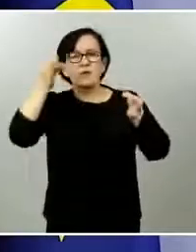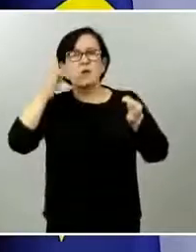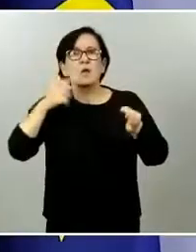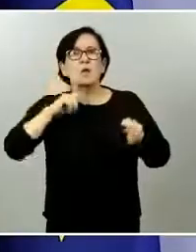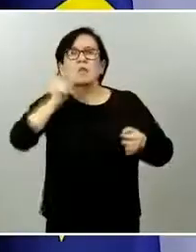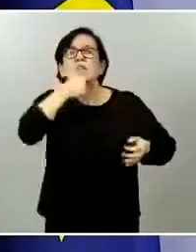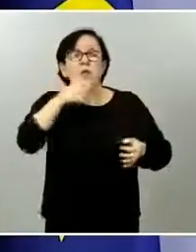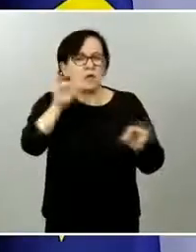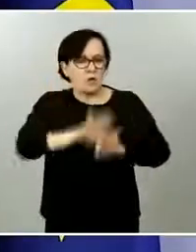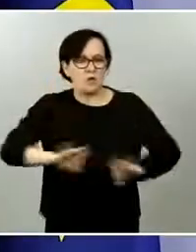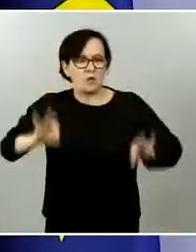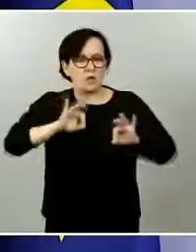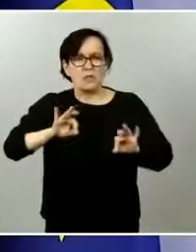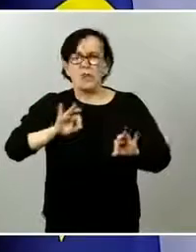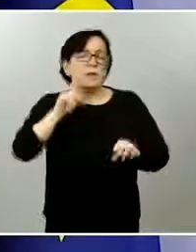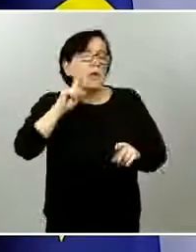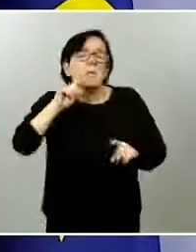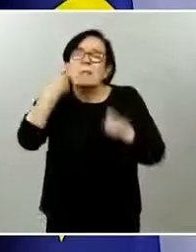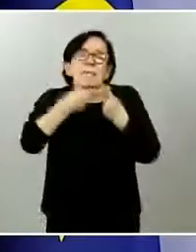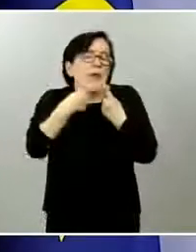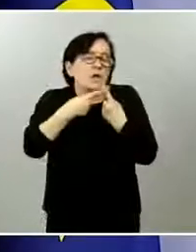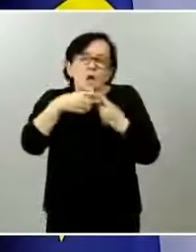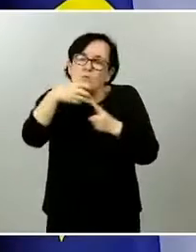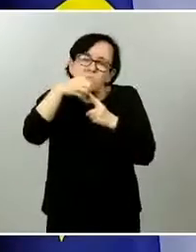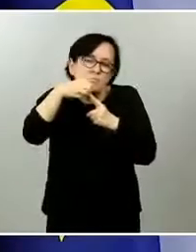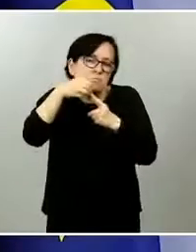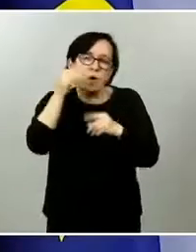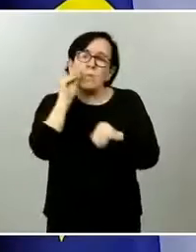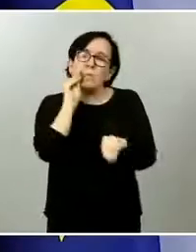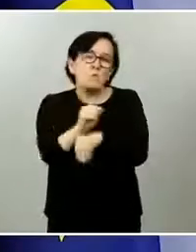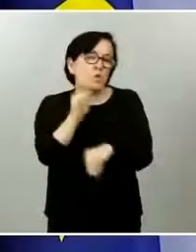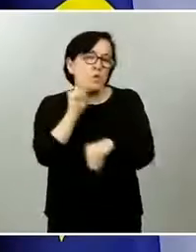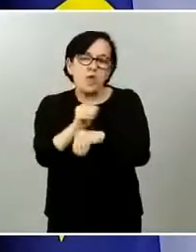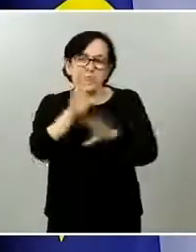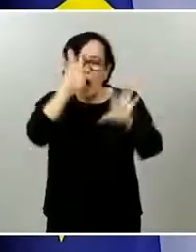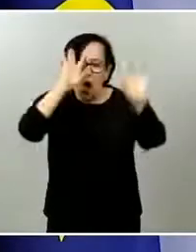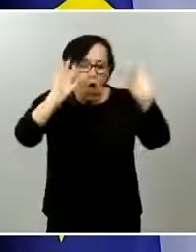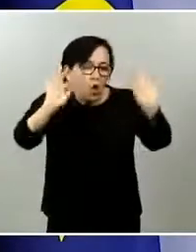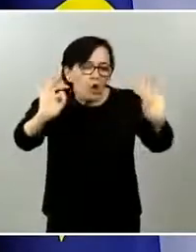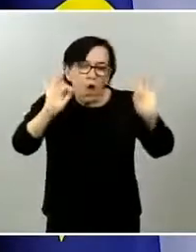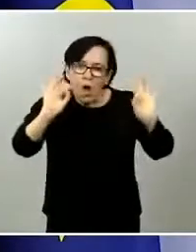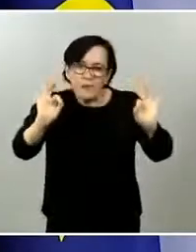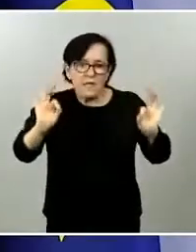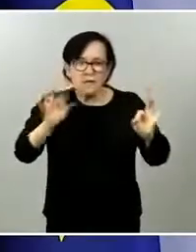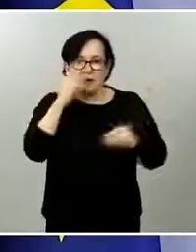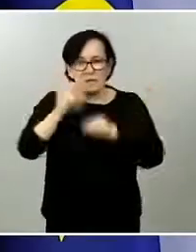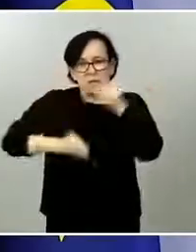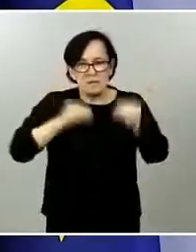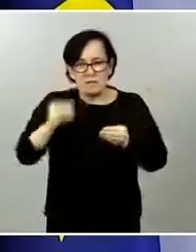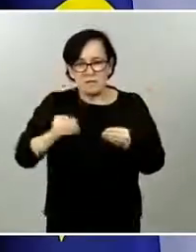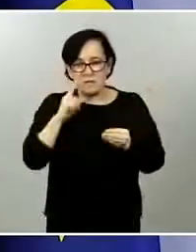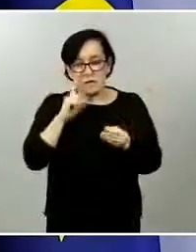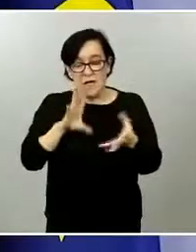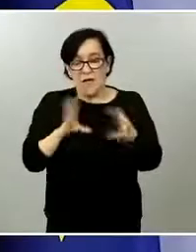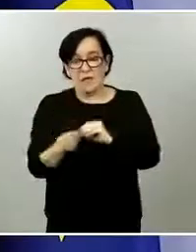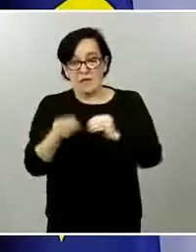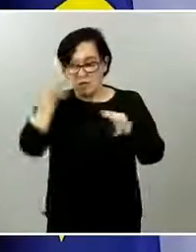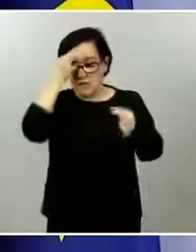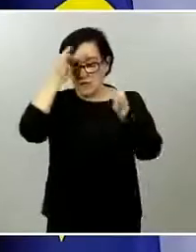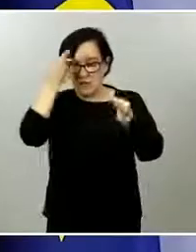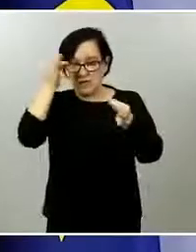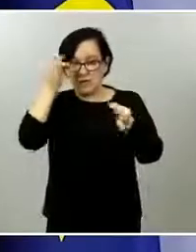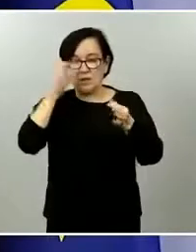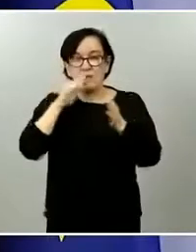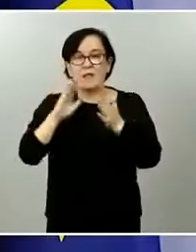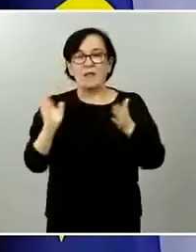esto lo estamos trabajando y yo creo que en muy breve espacio de tiempo podremos darlo a conocer criterio con el que vamos a actuar no va a ser ningún secreto para ustedes es el